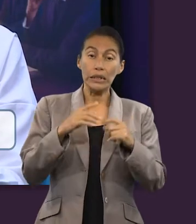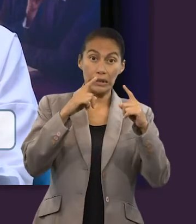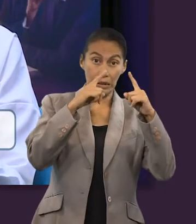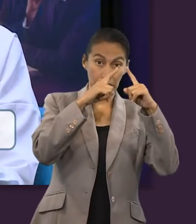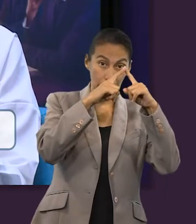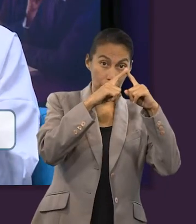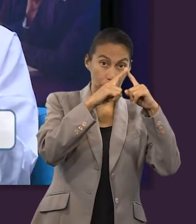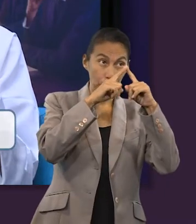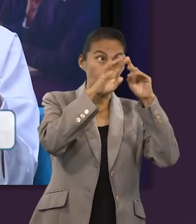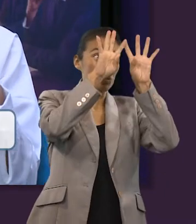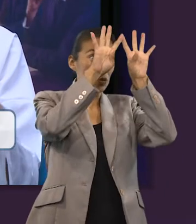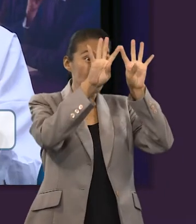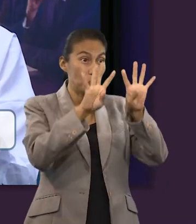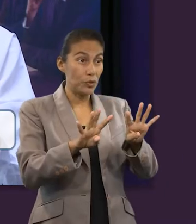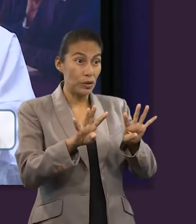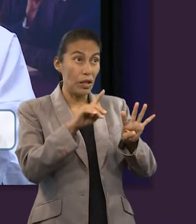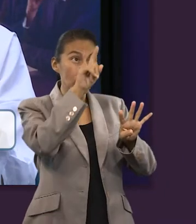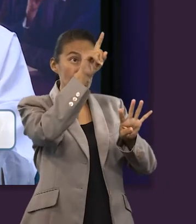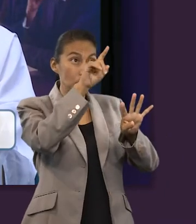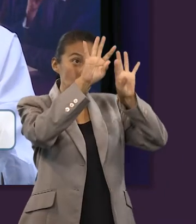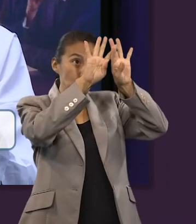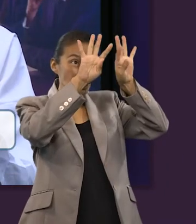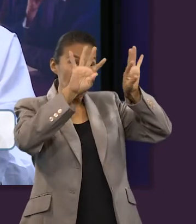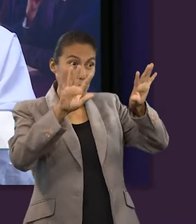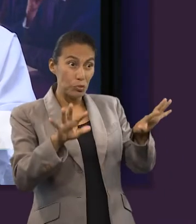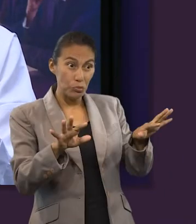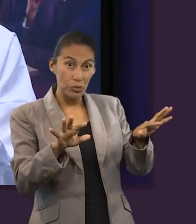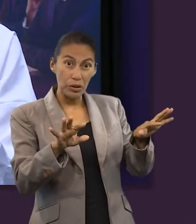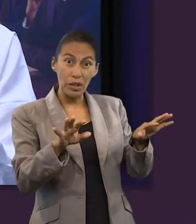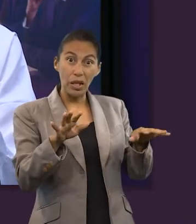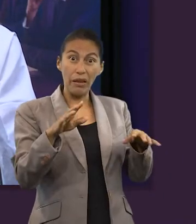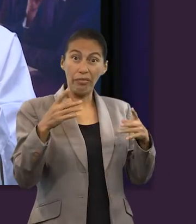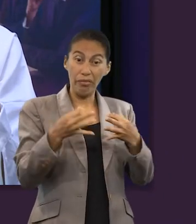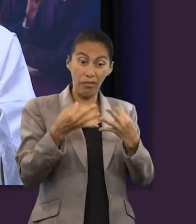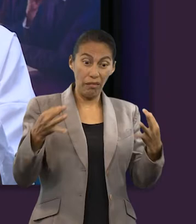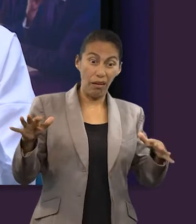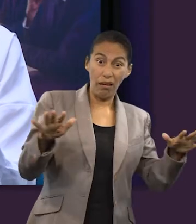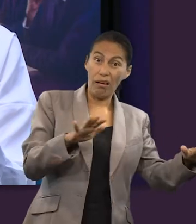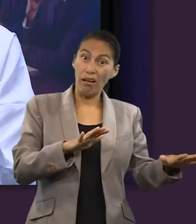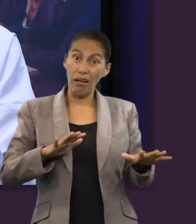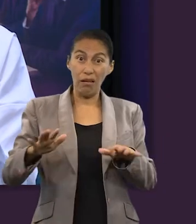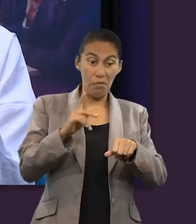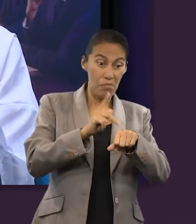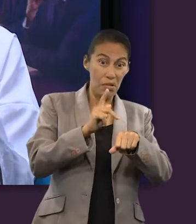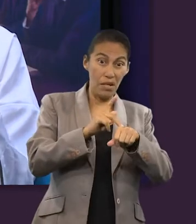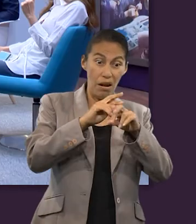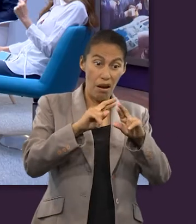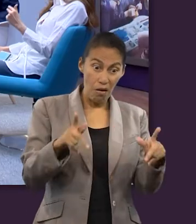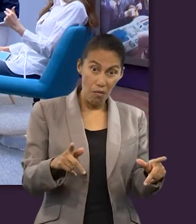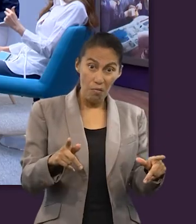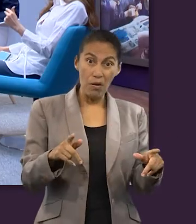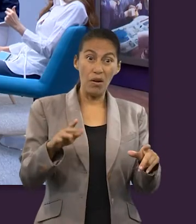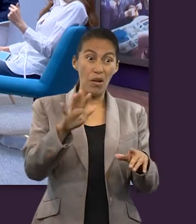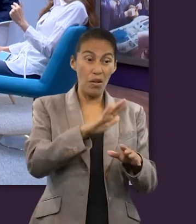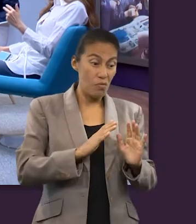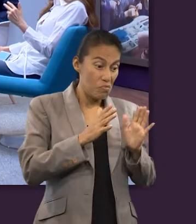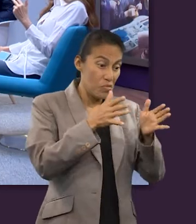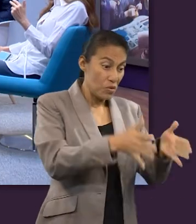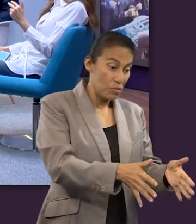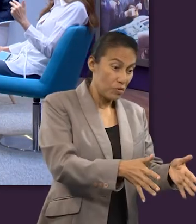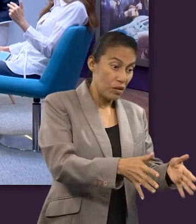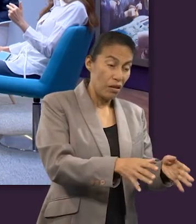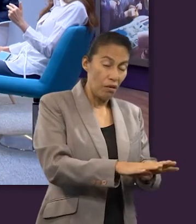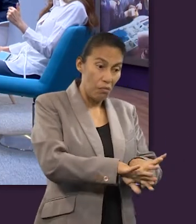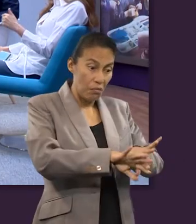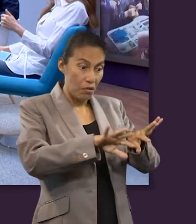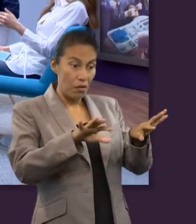se rasgó en dos de arriba a abajo. La tierra tembló, las rocas se partieron, los sepulcros se abrieron y muchos